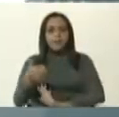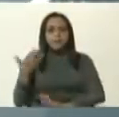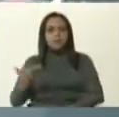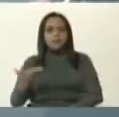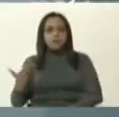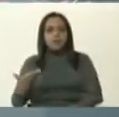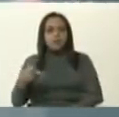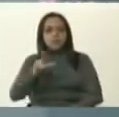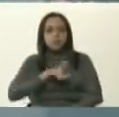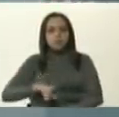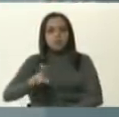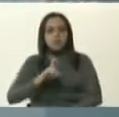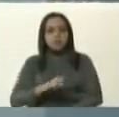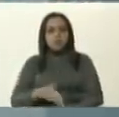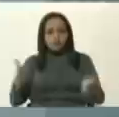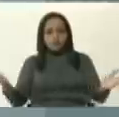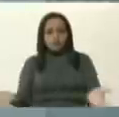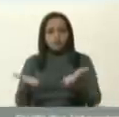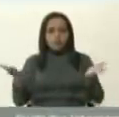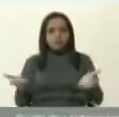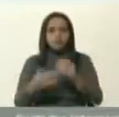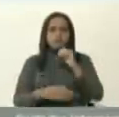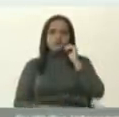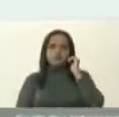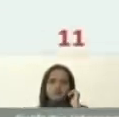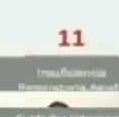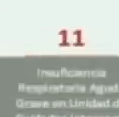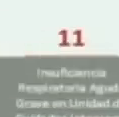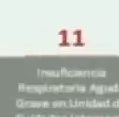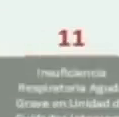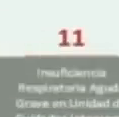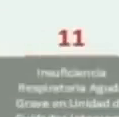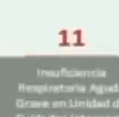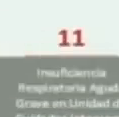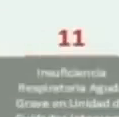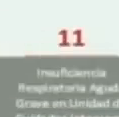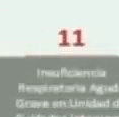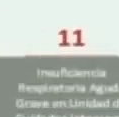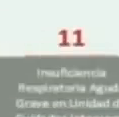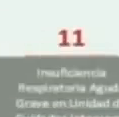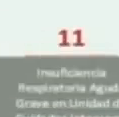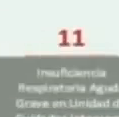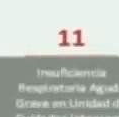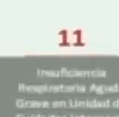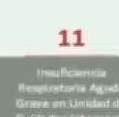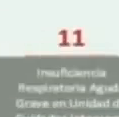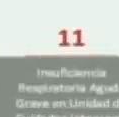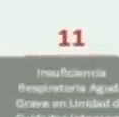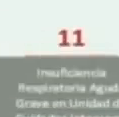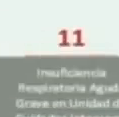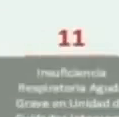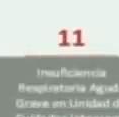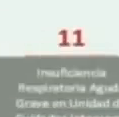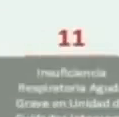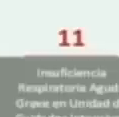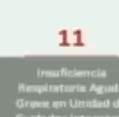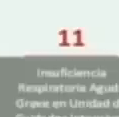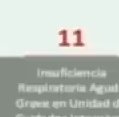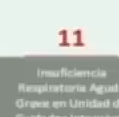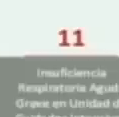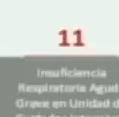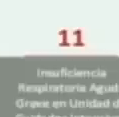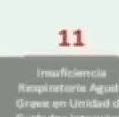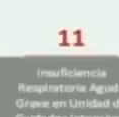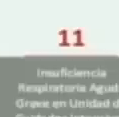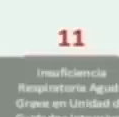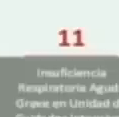llevando adelante para descartar el COVID-19 es la masificación de